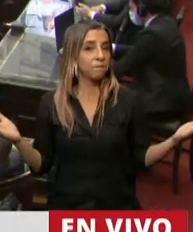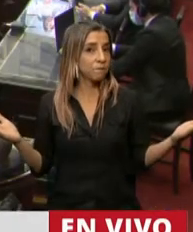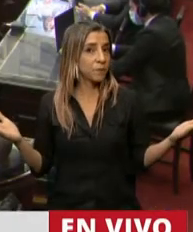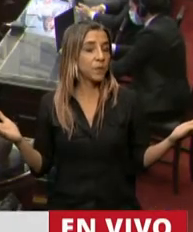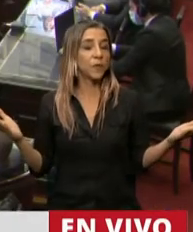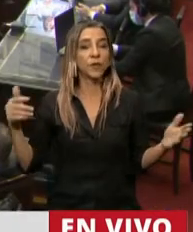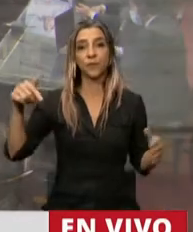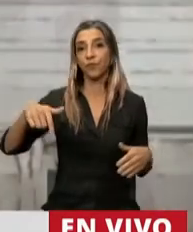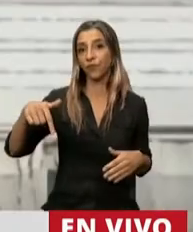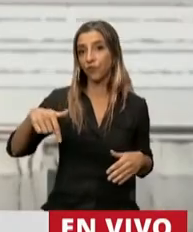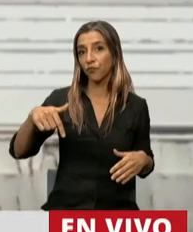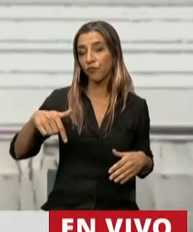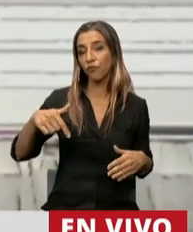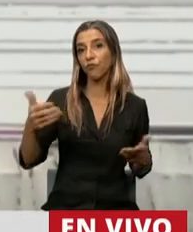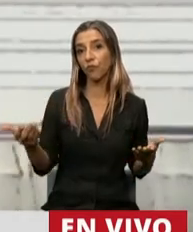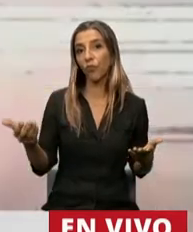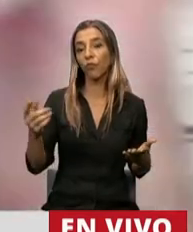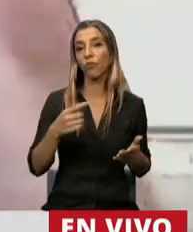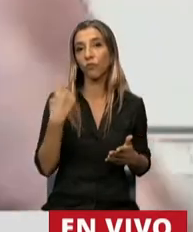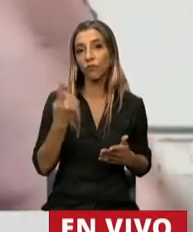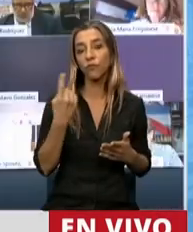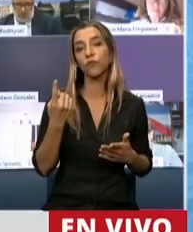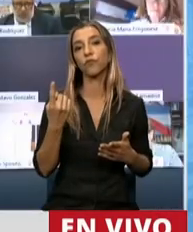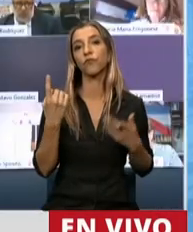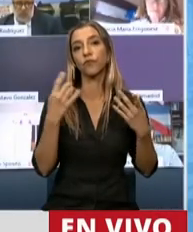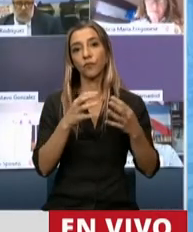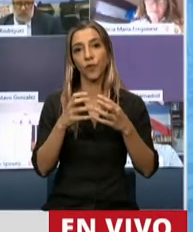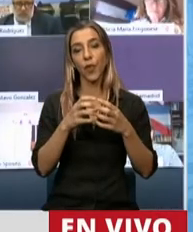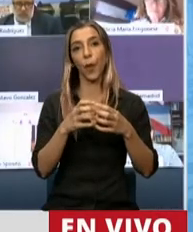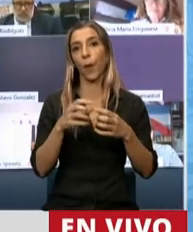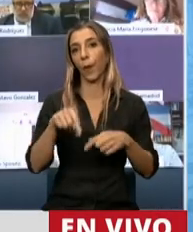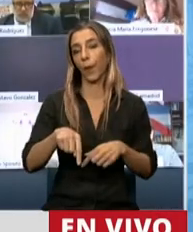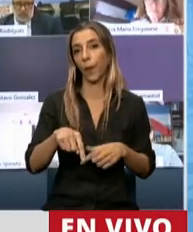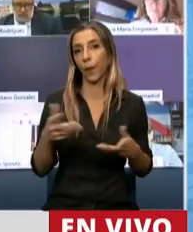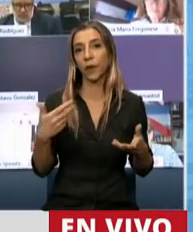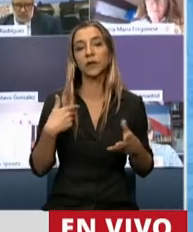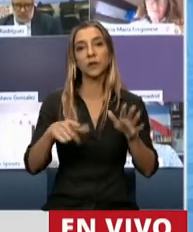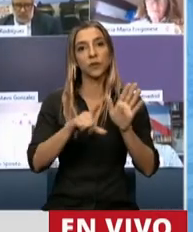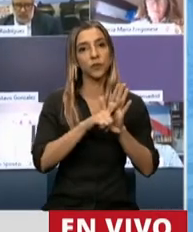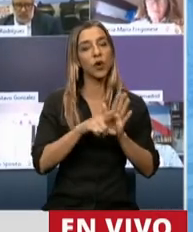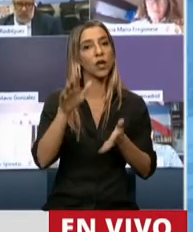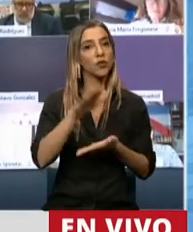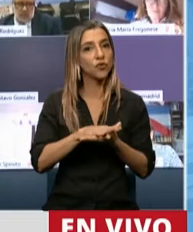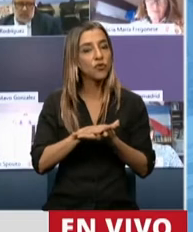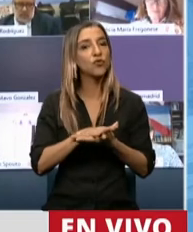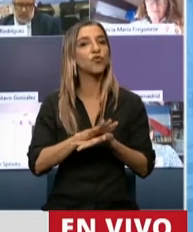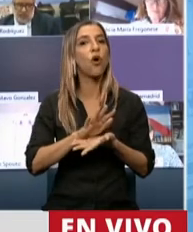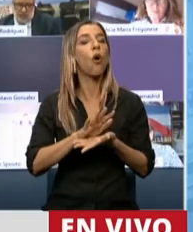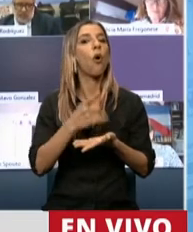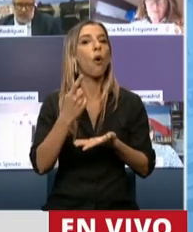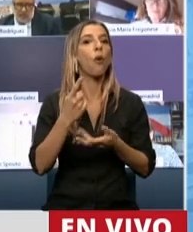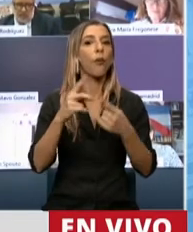hoy nos ocupa tratar en este recinto la ley de economía del conocimiento,